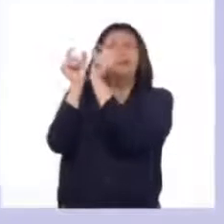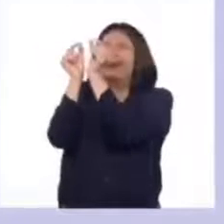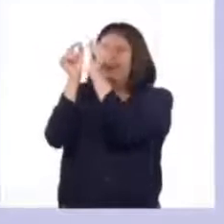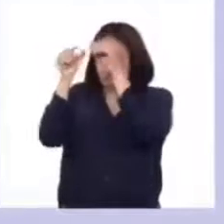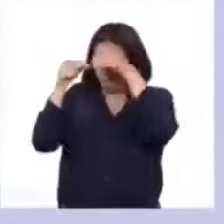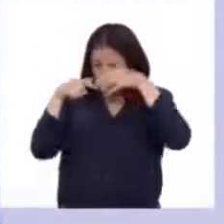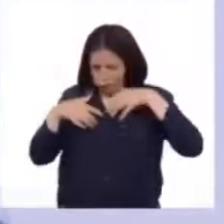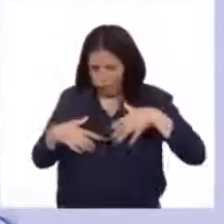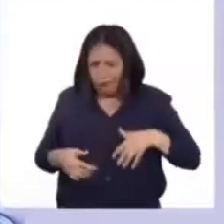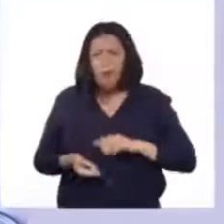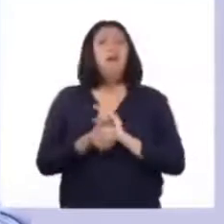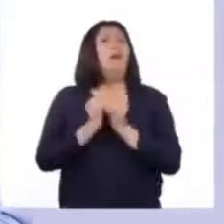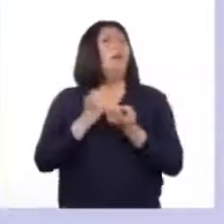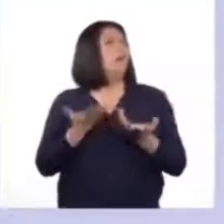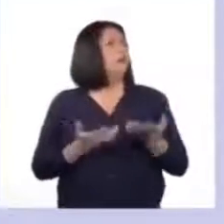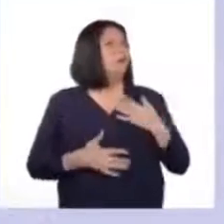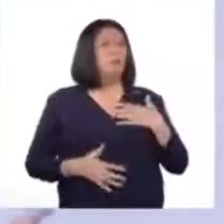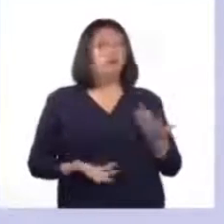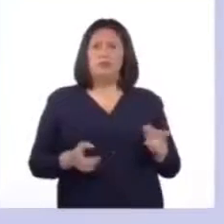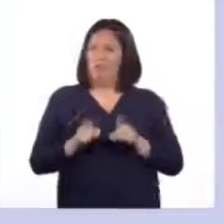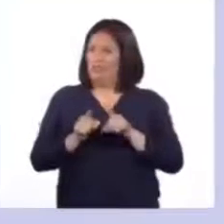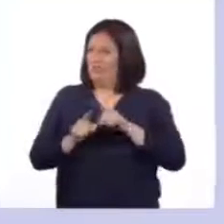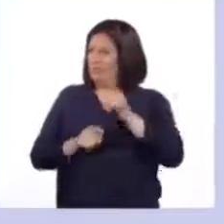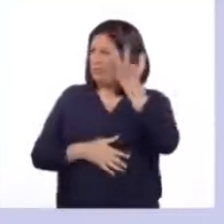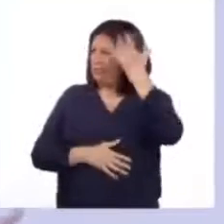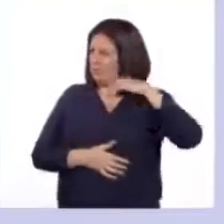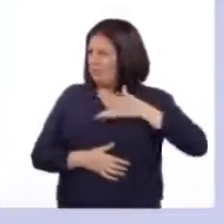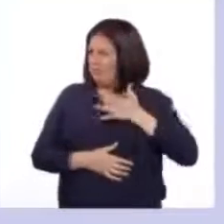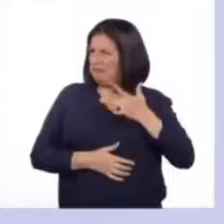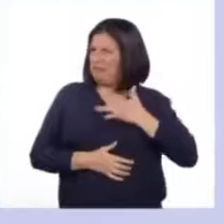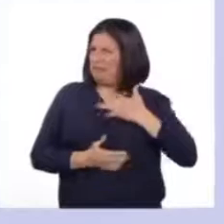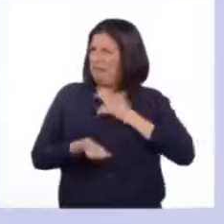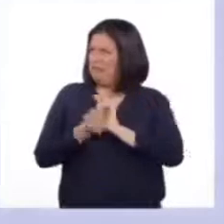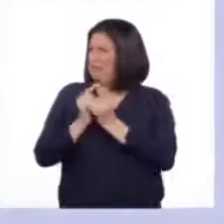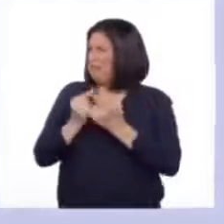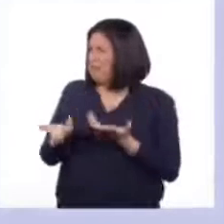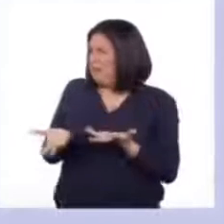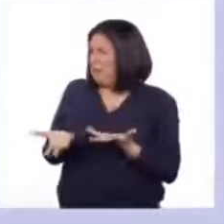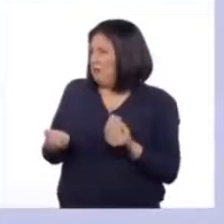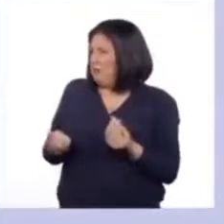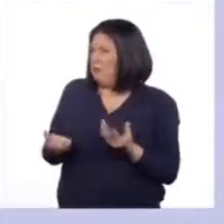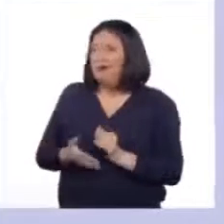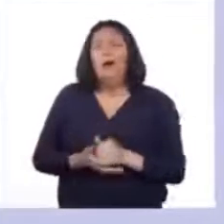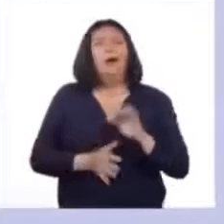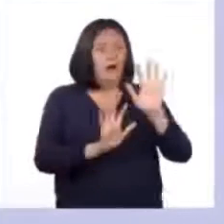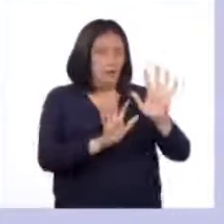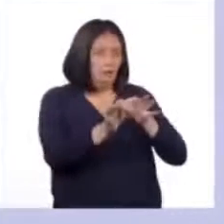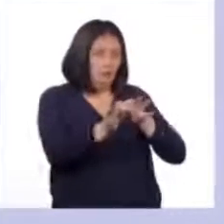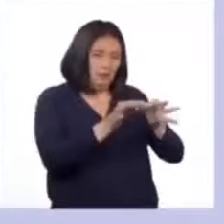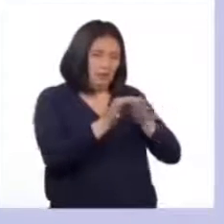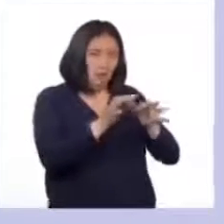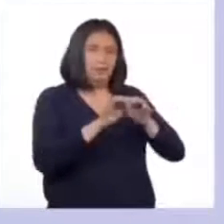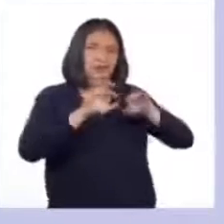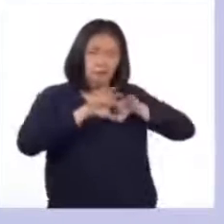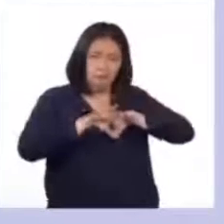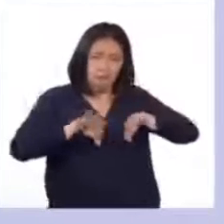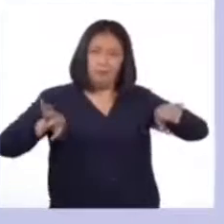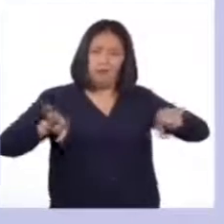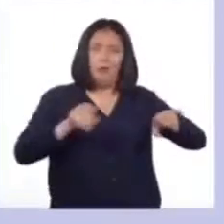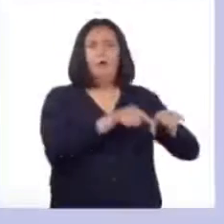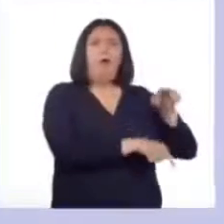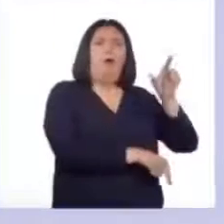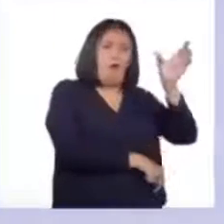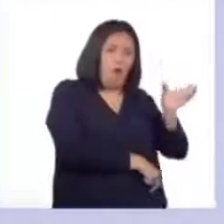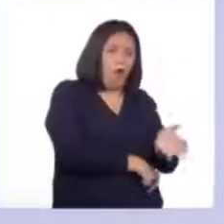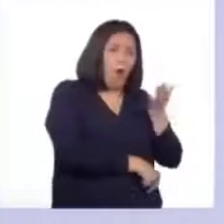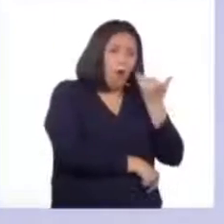que hace que tengamos cambios físicos y también influencien en nuestras emociones? Vamos a explicarlo de manera separada en hombres y